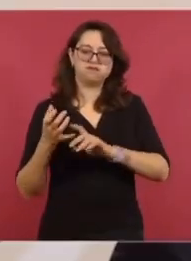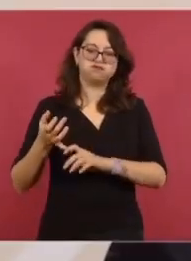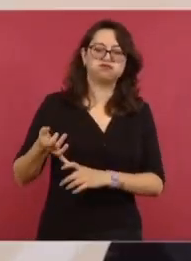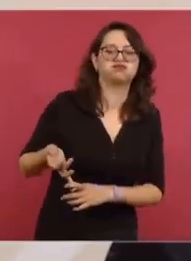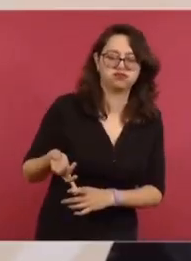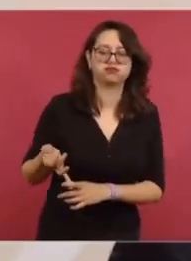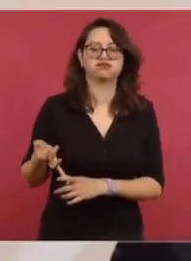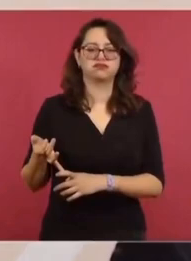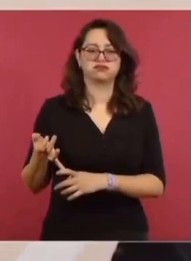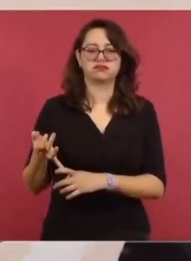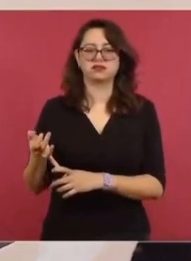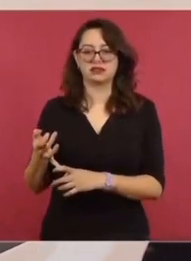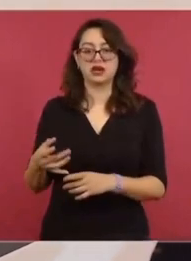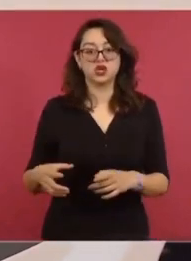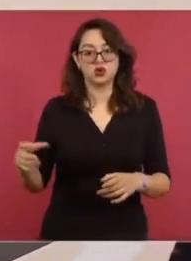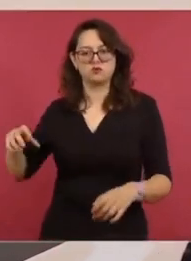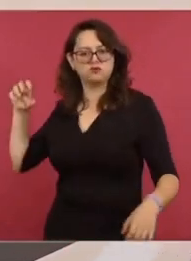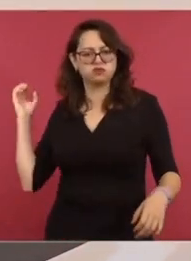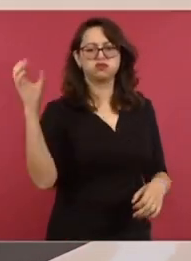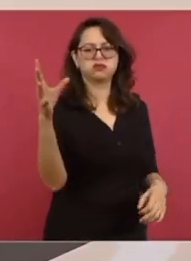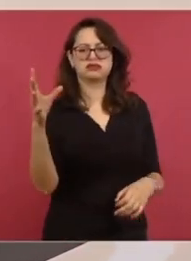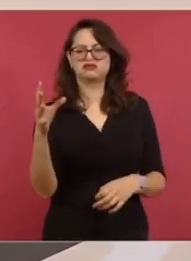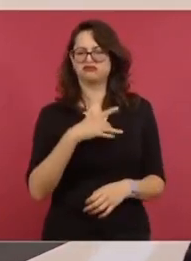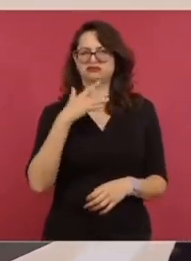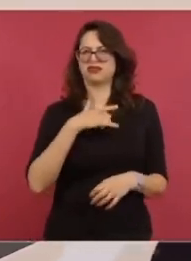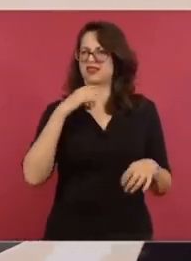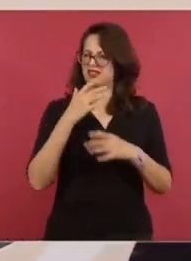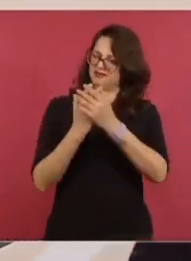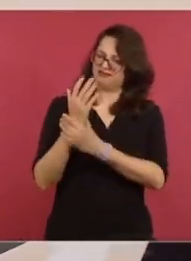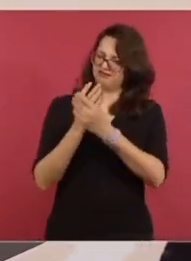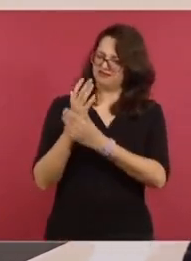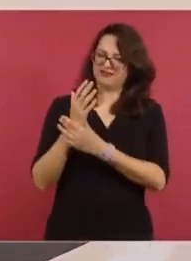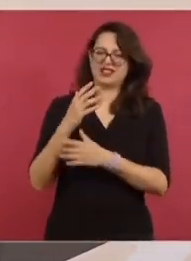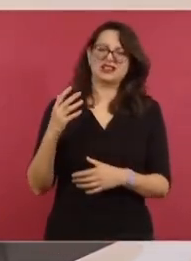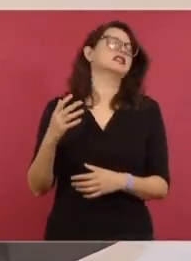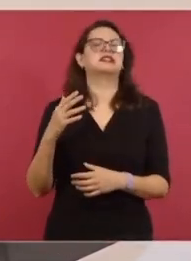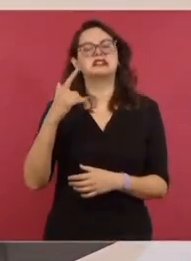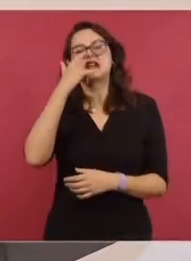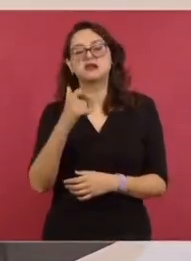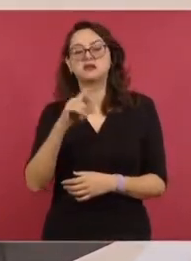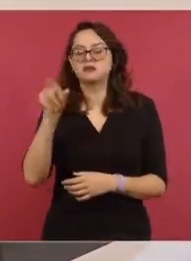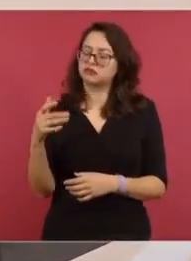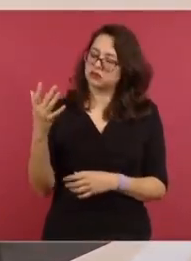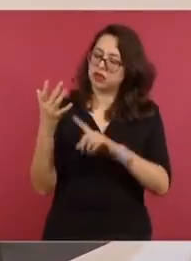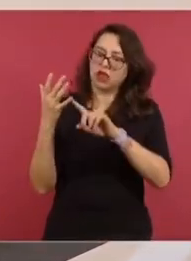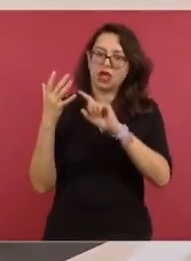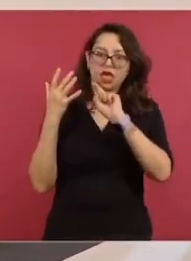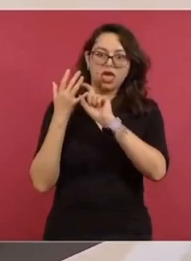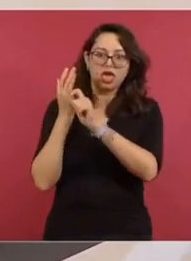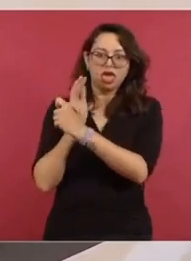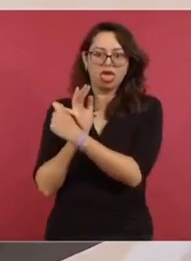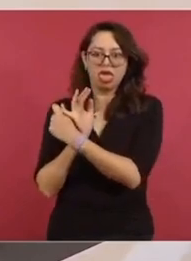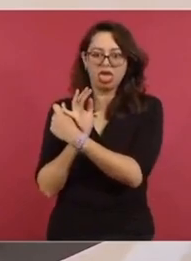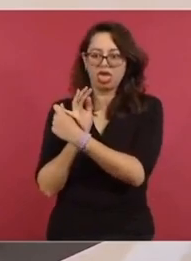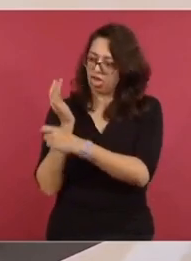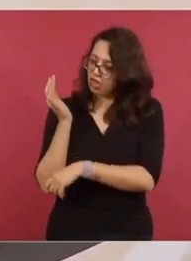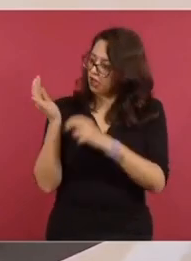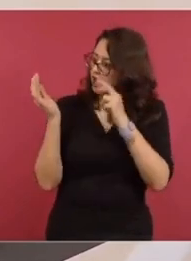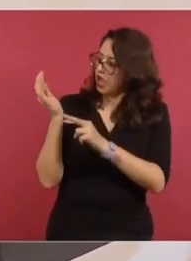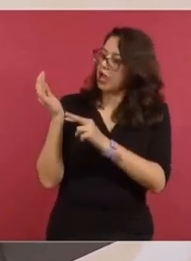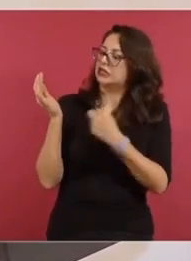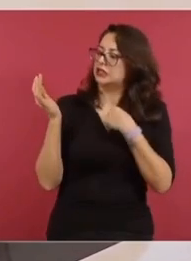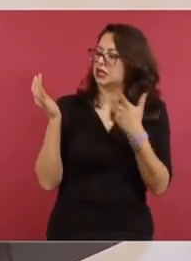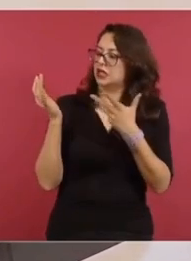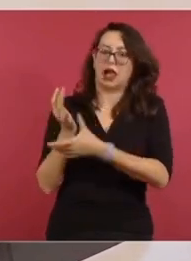Y cuando cogí para tirar, sentí algo raro, tono caliente, traigo el dedo para acá, entonces no crean que me salió del juego, nada más hice así,